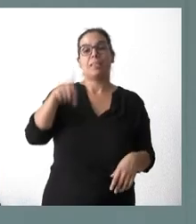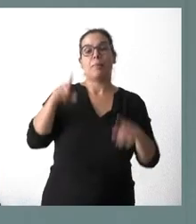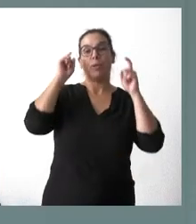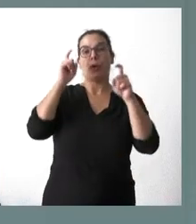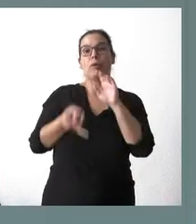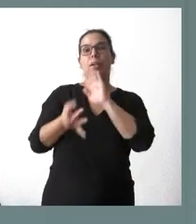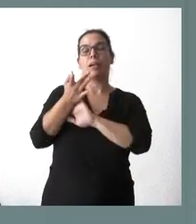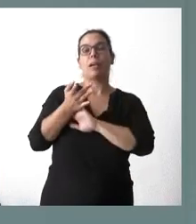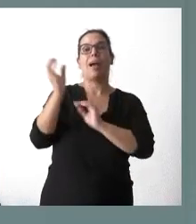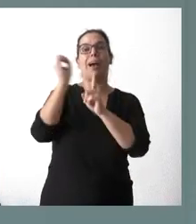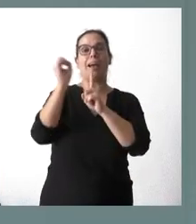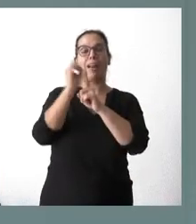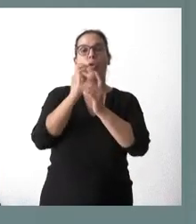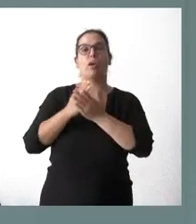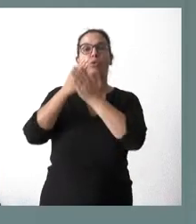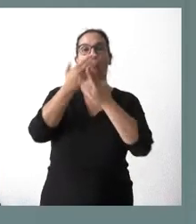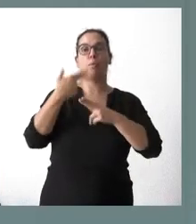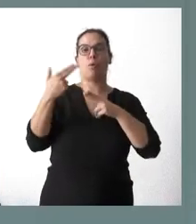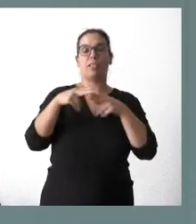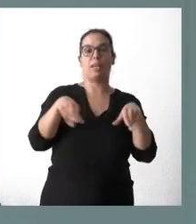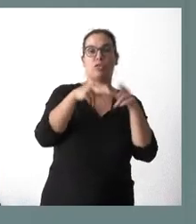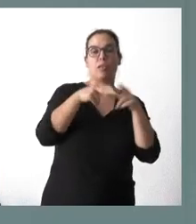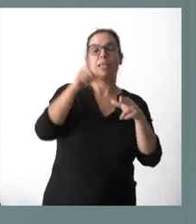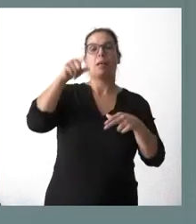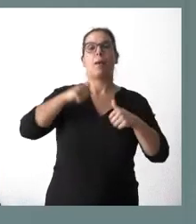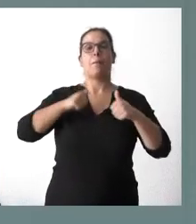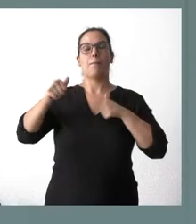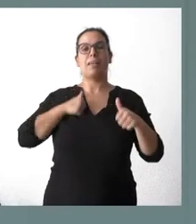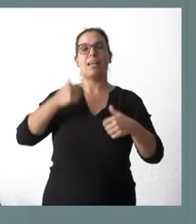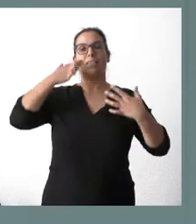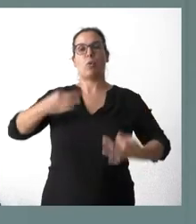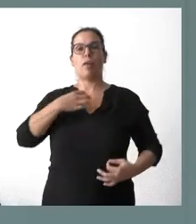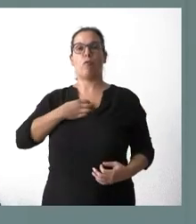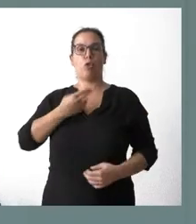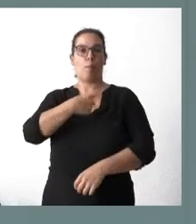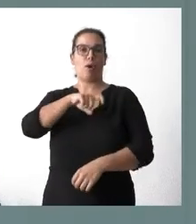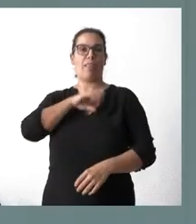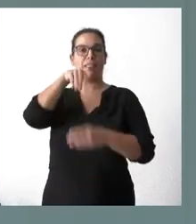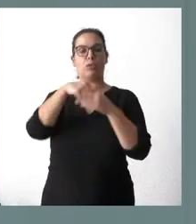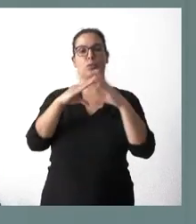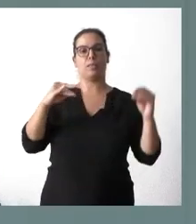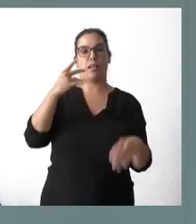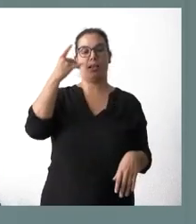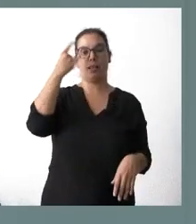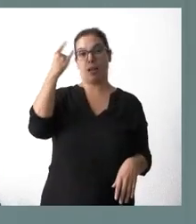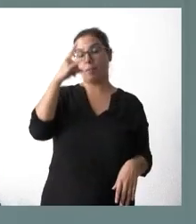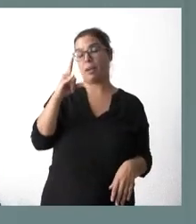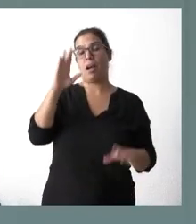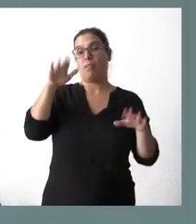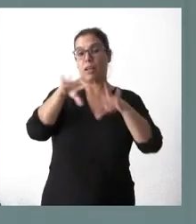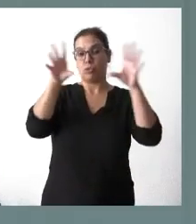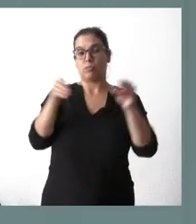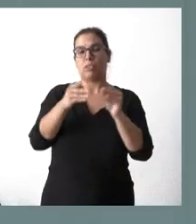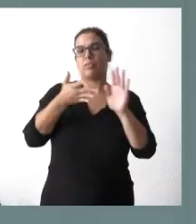de estudios de políticas sociales y el máster de seguridad y función policial en la Universidad de Salamanca. Ven ustedes, en definitiva, que tenemos un claro